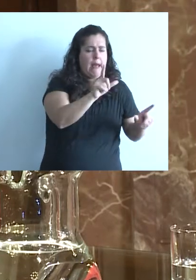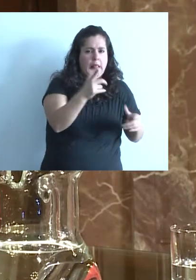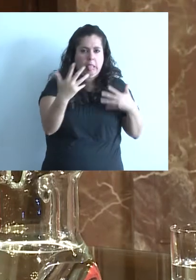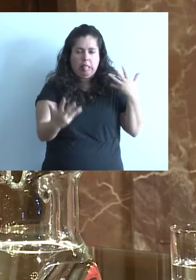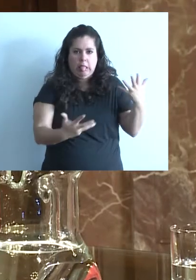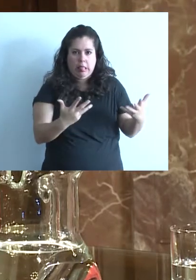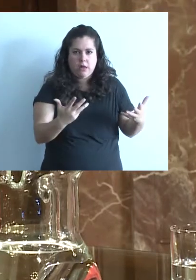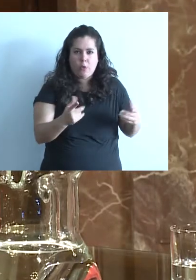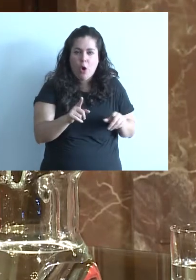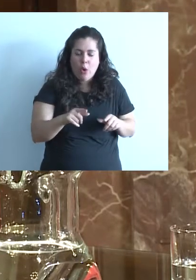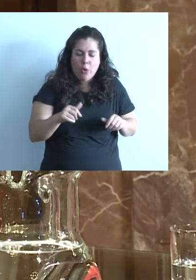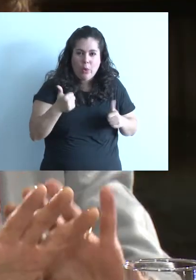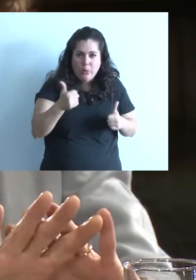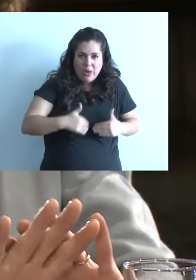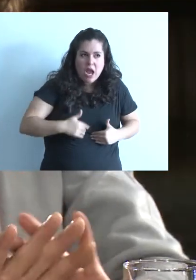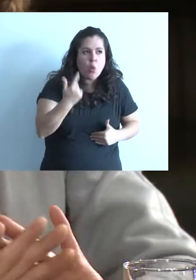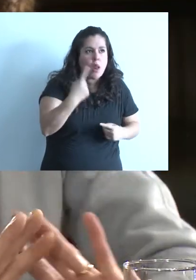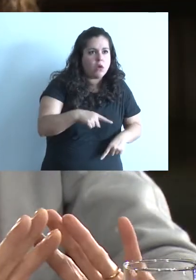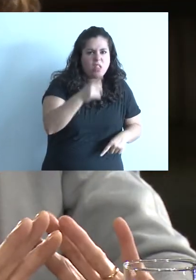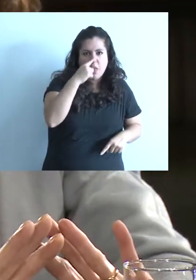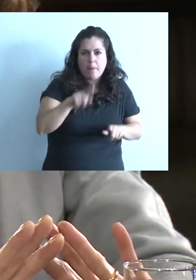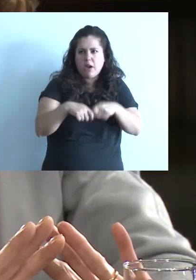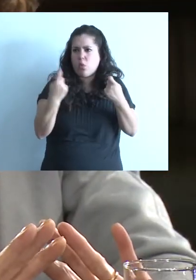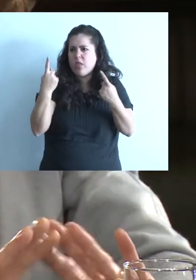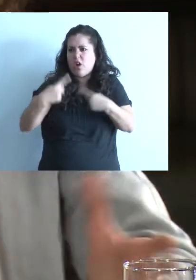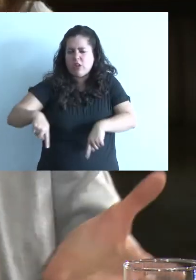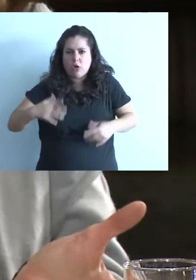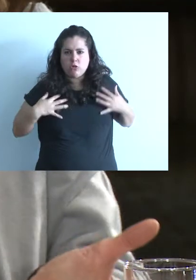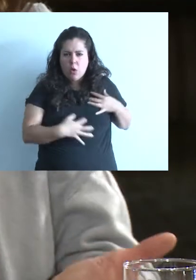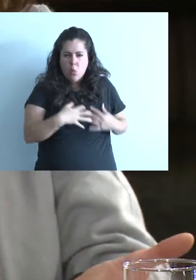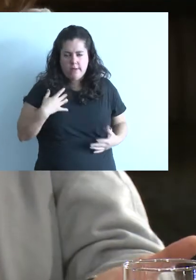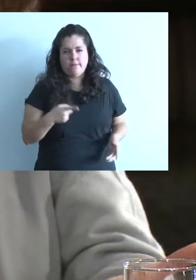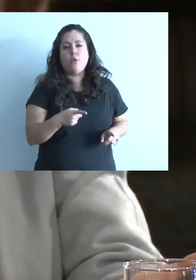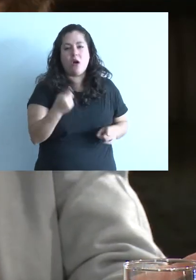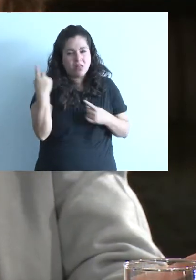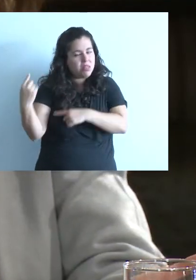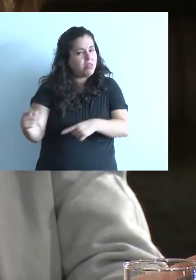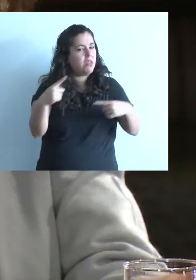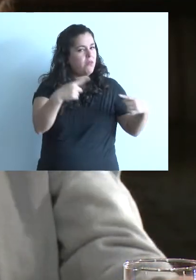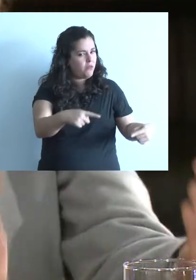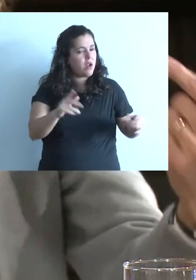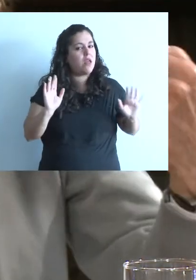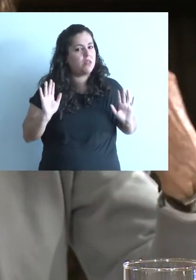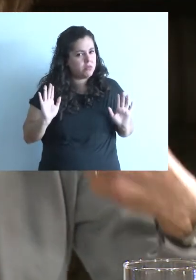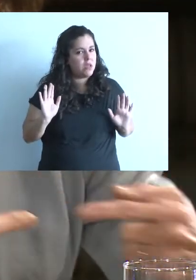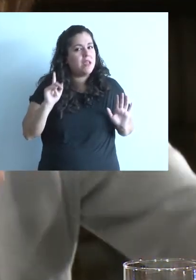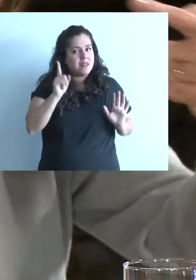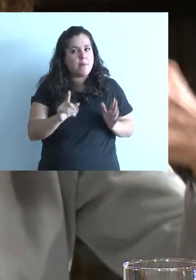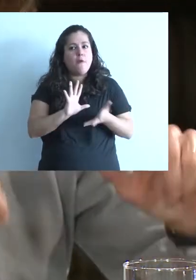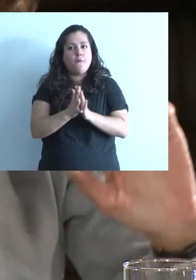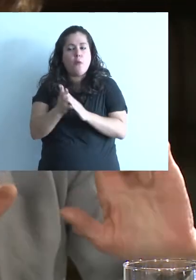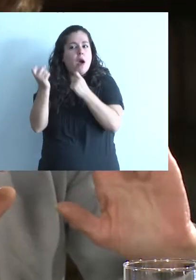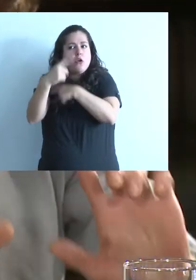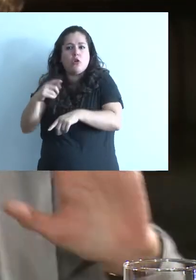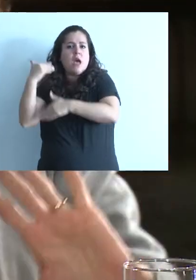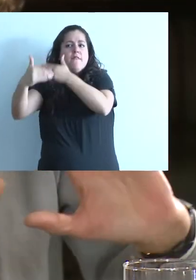dueño de la clínica también. Bueno, desde la concepción indígena, recuperar sus propios conocimientos e incorporar los